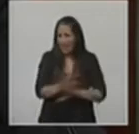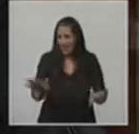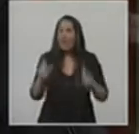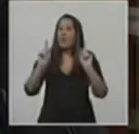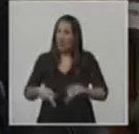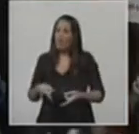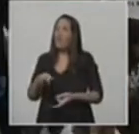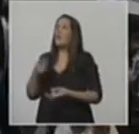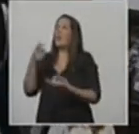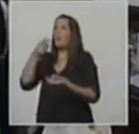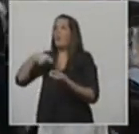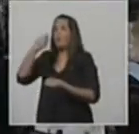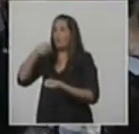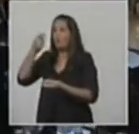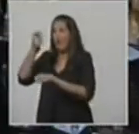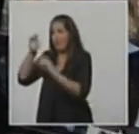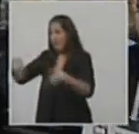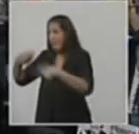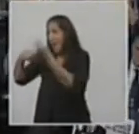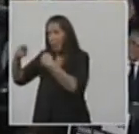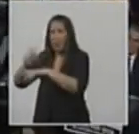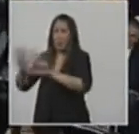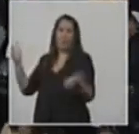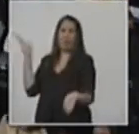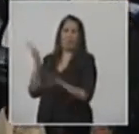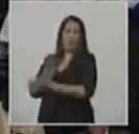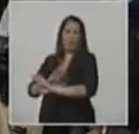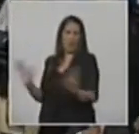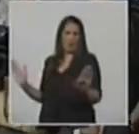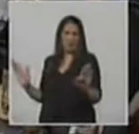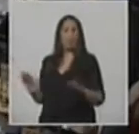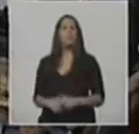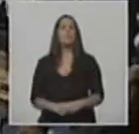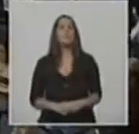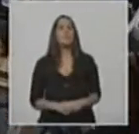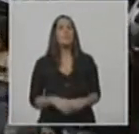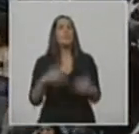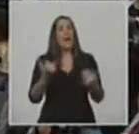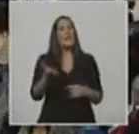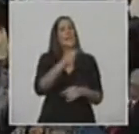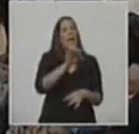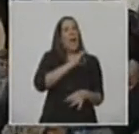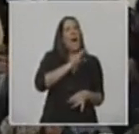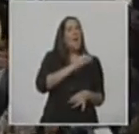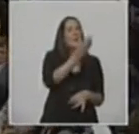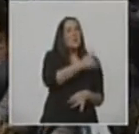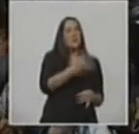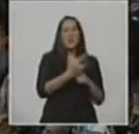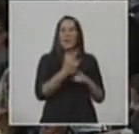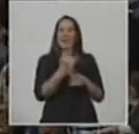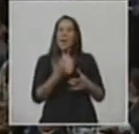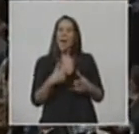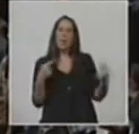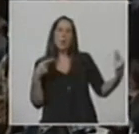Quienes vivimos en este país, tenemos muchas heridas que sanar. Durante años fuimos conducidos a un enfrentamiento permanente de